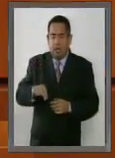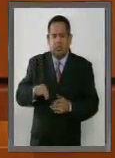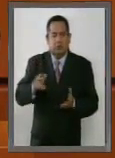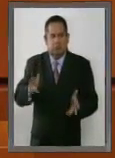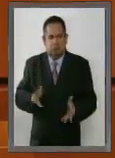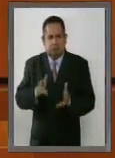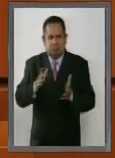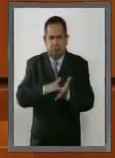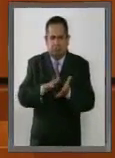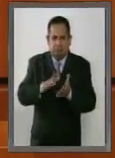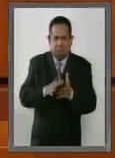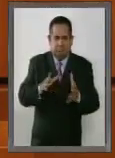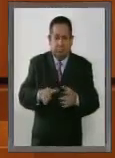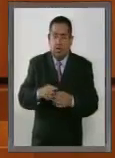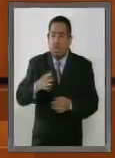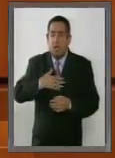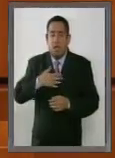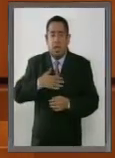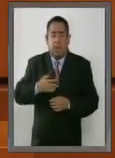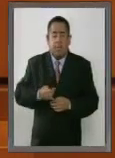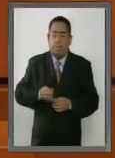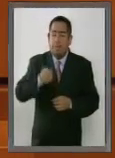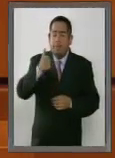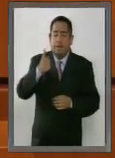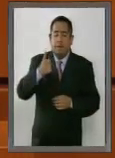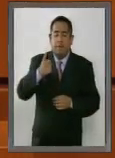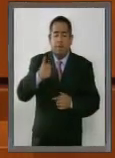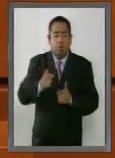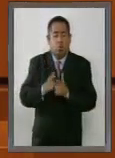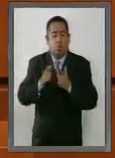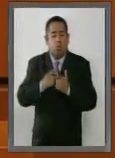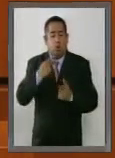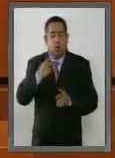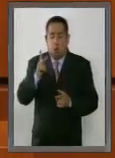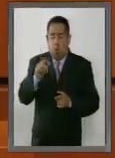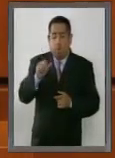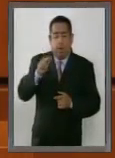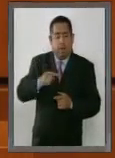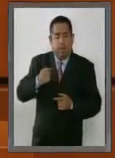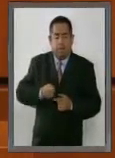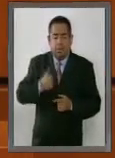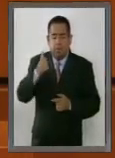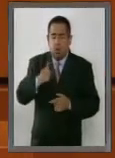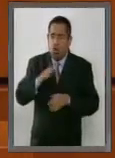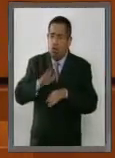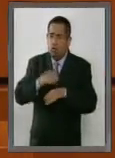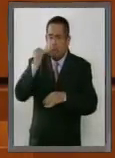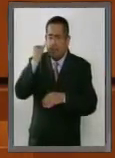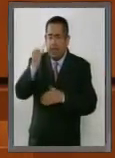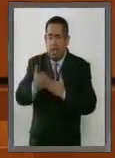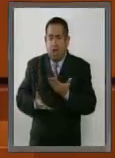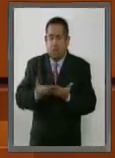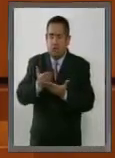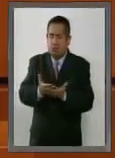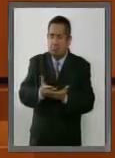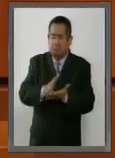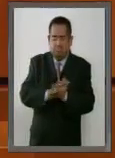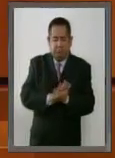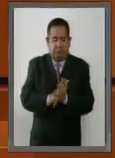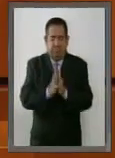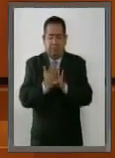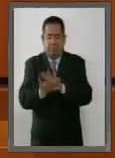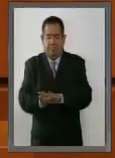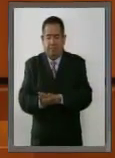protagonista. Fuimos el primer partido político en plantear la transformación